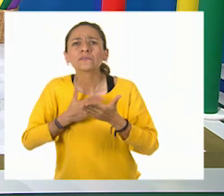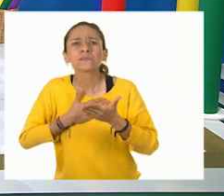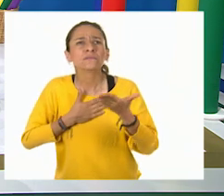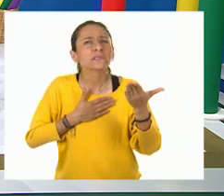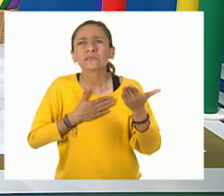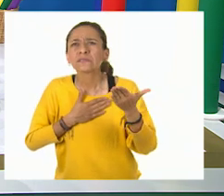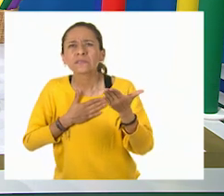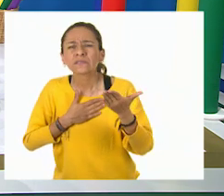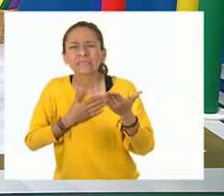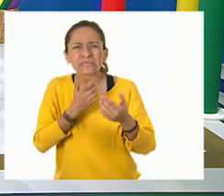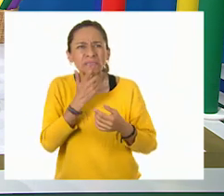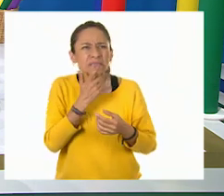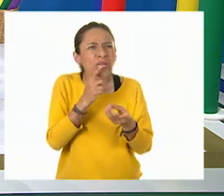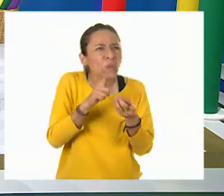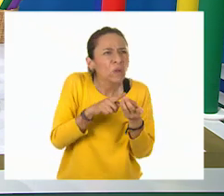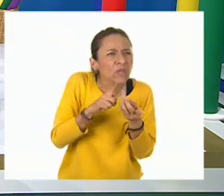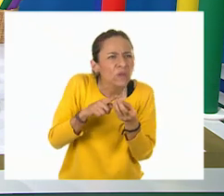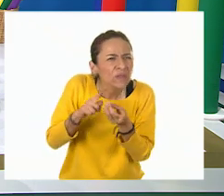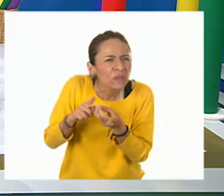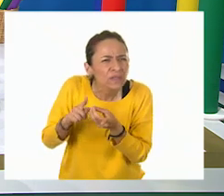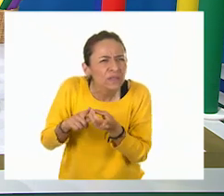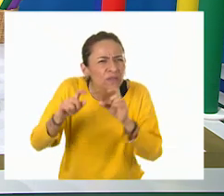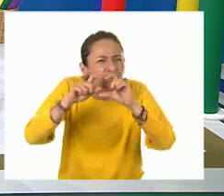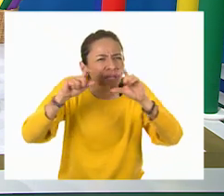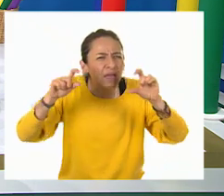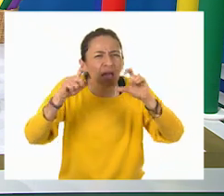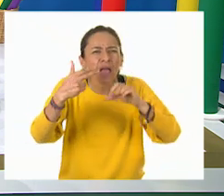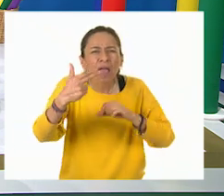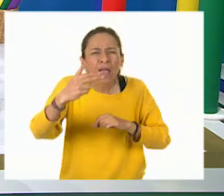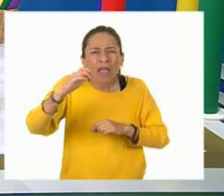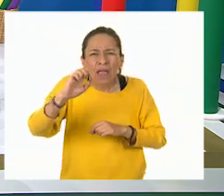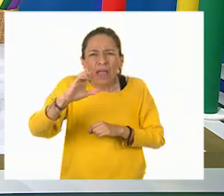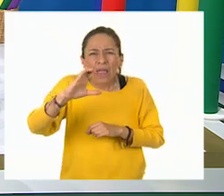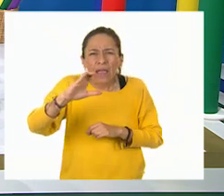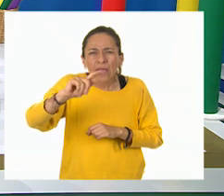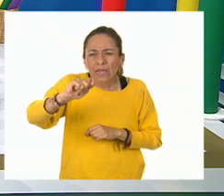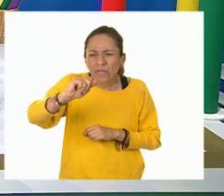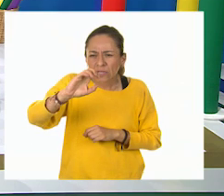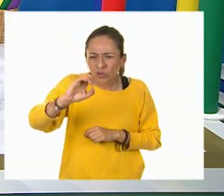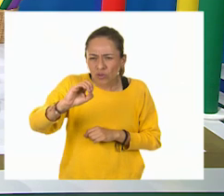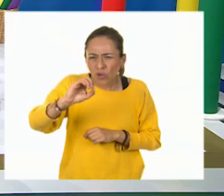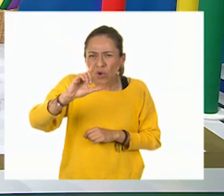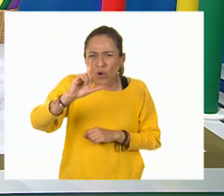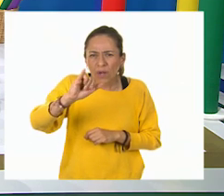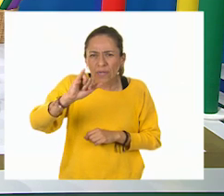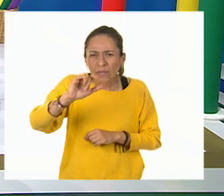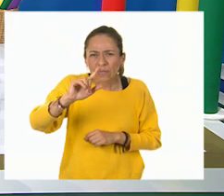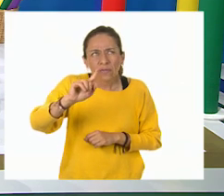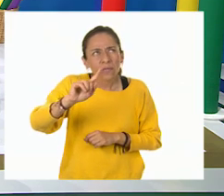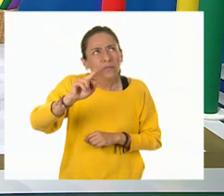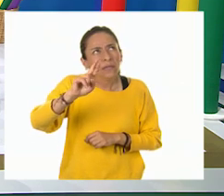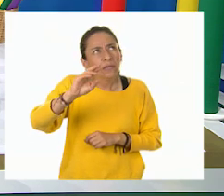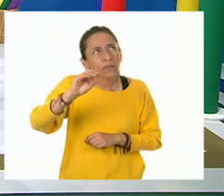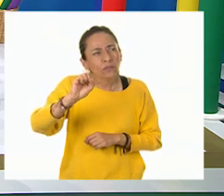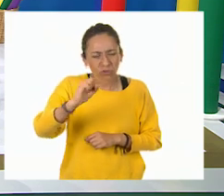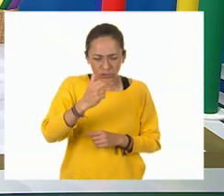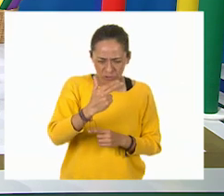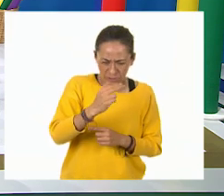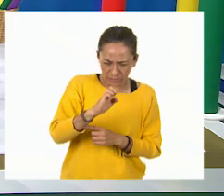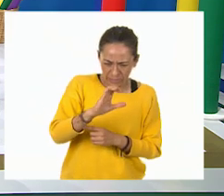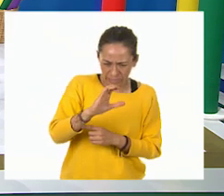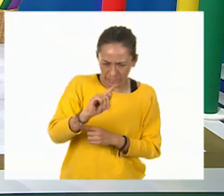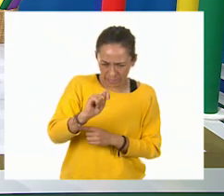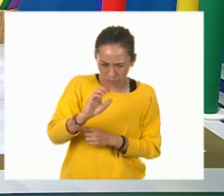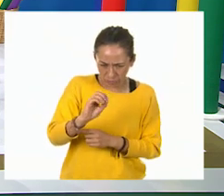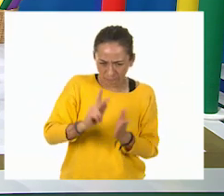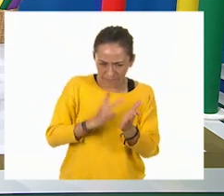hectolitros? Sí debe de ser, porque hecto quiere decir 100 veces. Entonces, un hectolitro debe